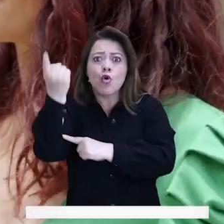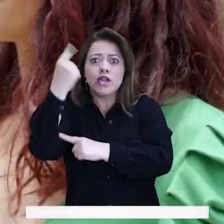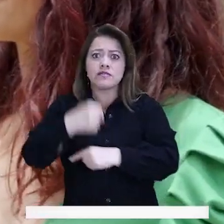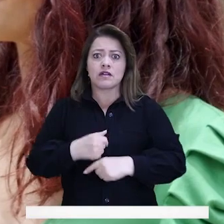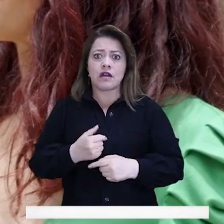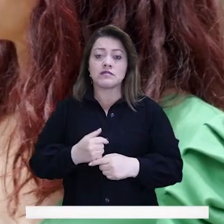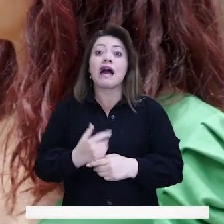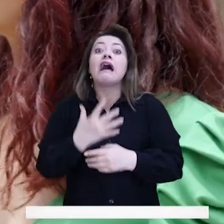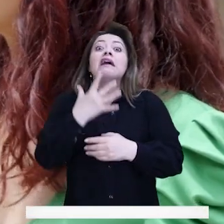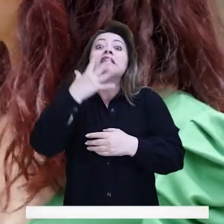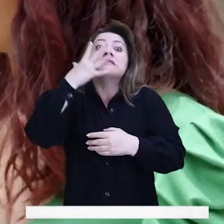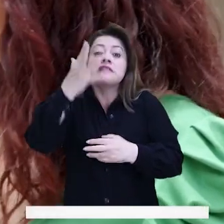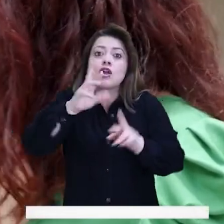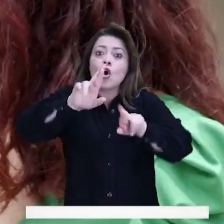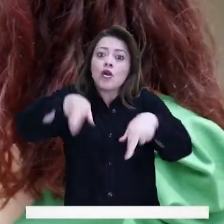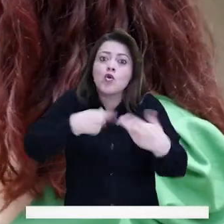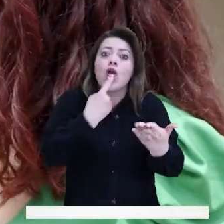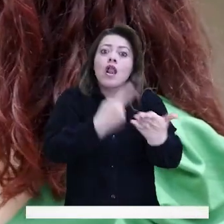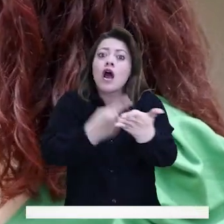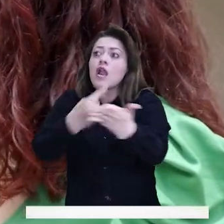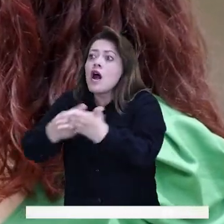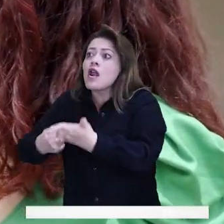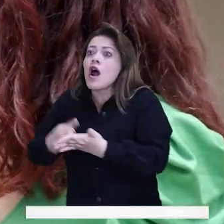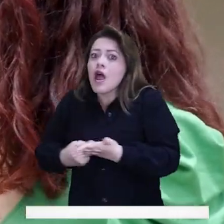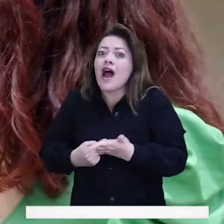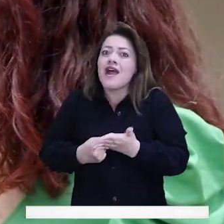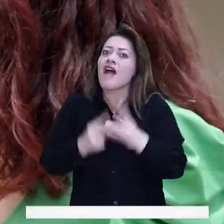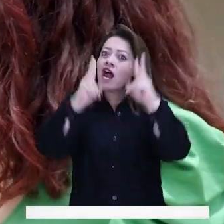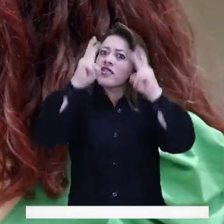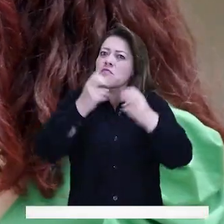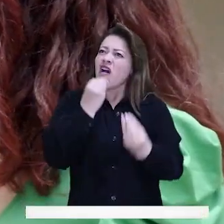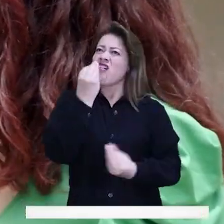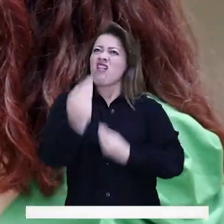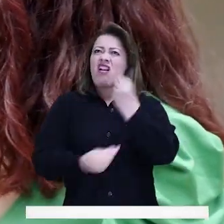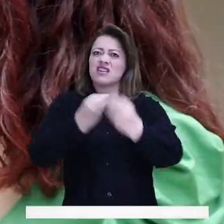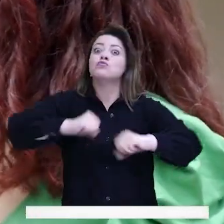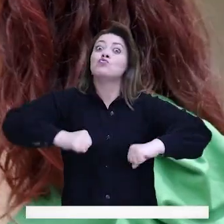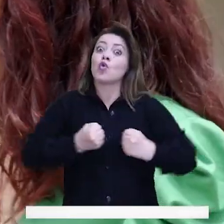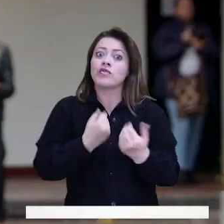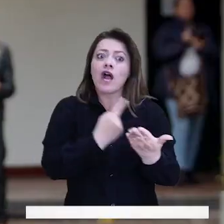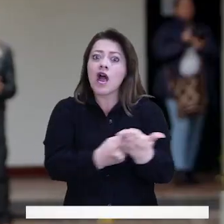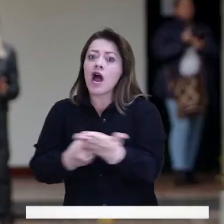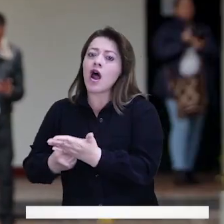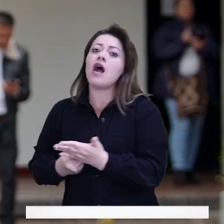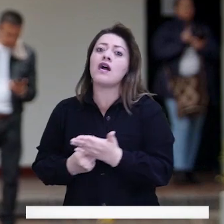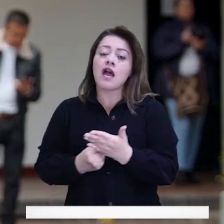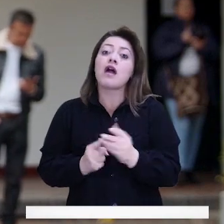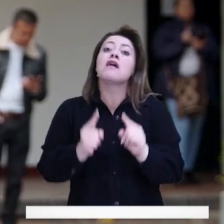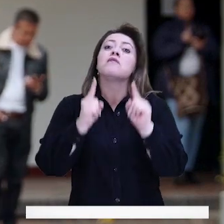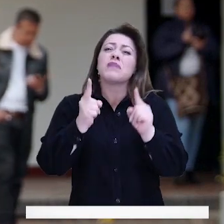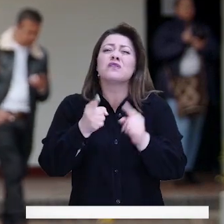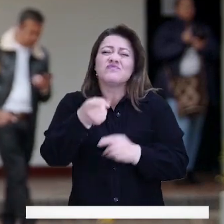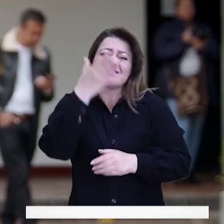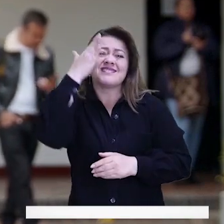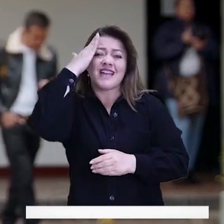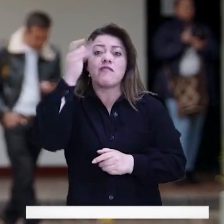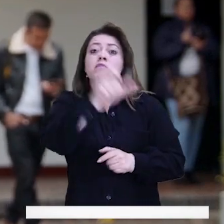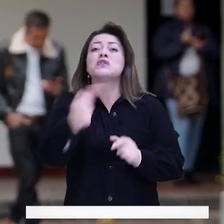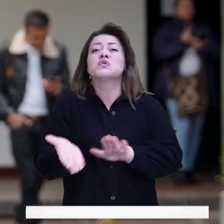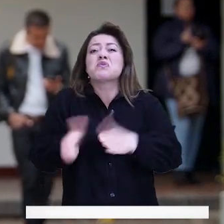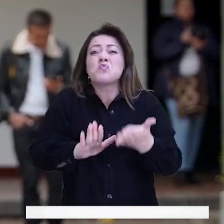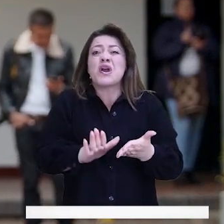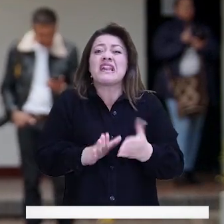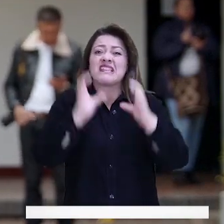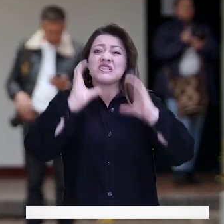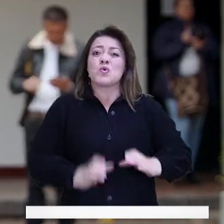decía, llevamos más de cinco sesiones dedicadas a revisar qué estamos haciendo en Bogotá. Lo que no puede seguir pasando es que sigamos encontrando esos